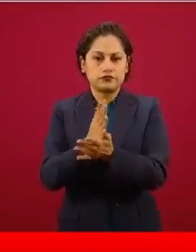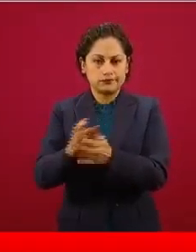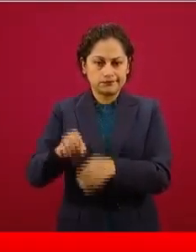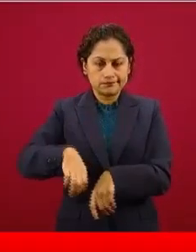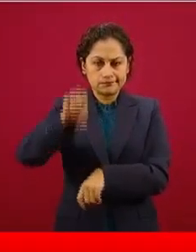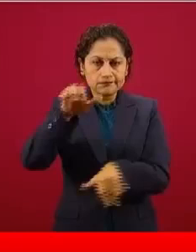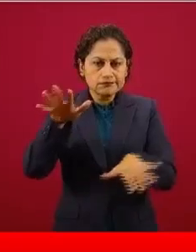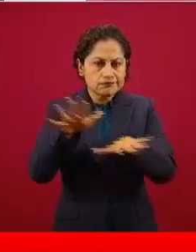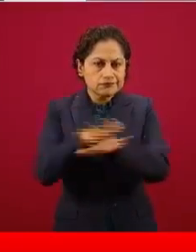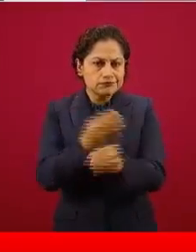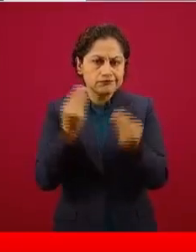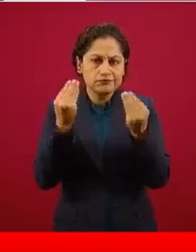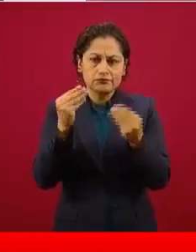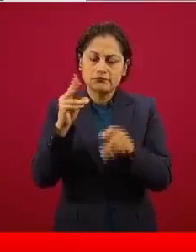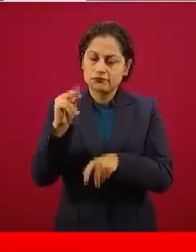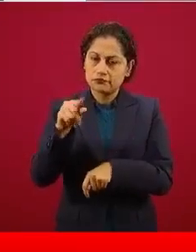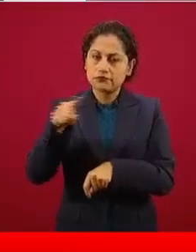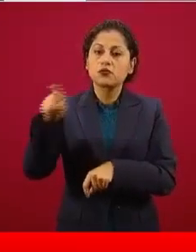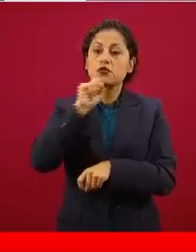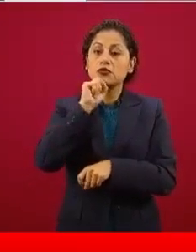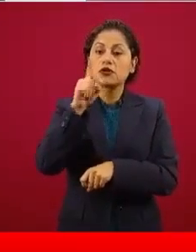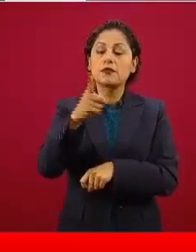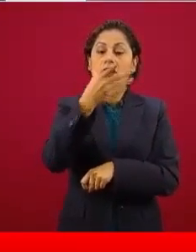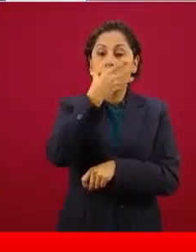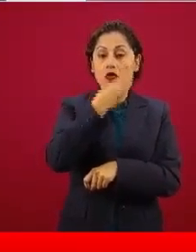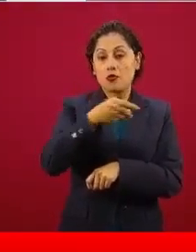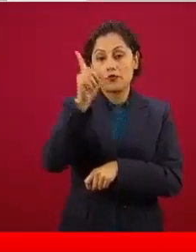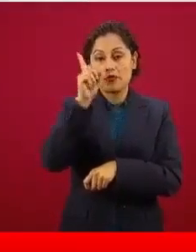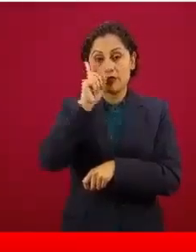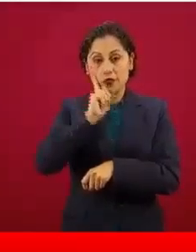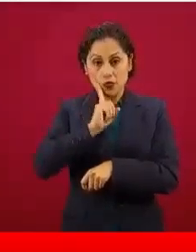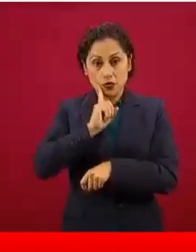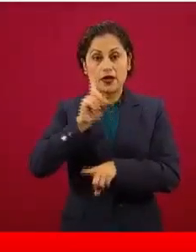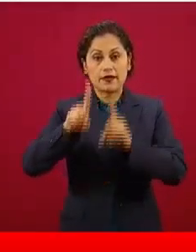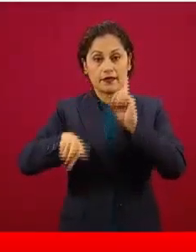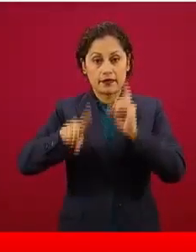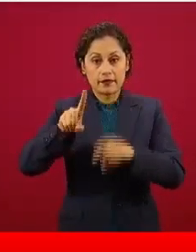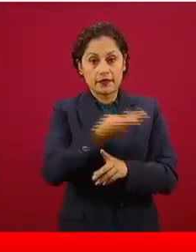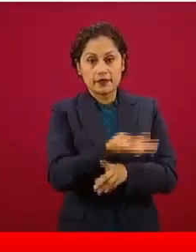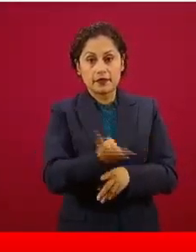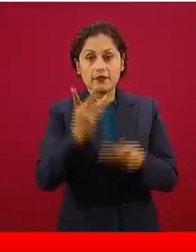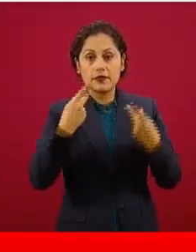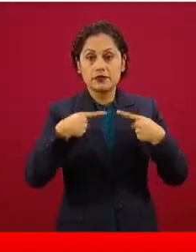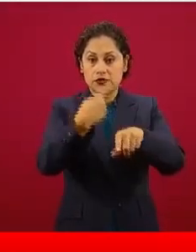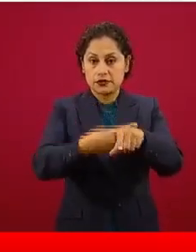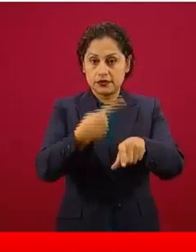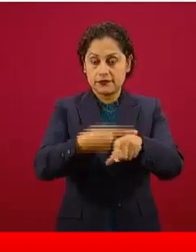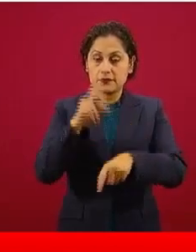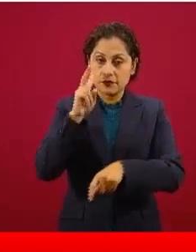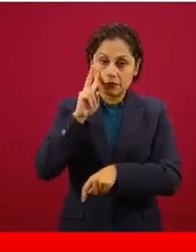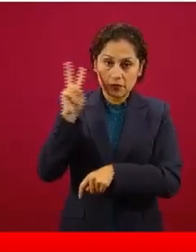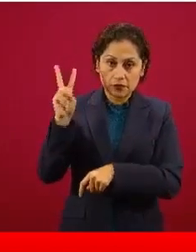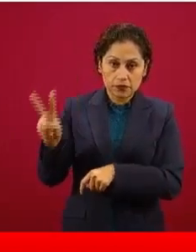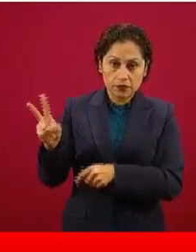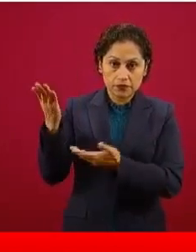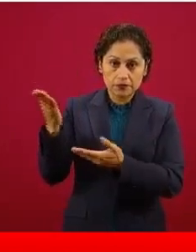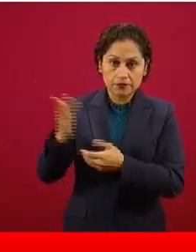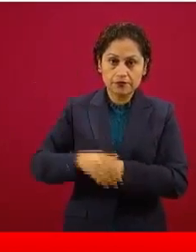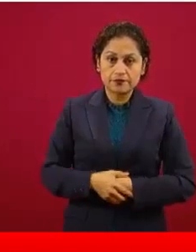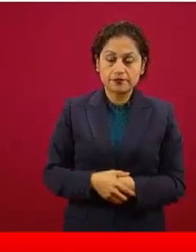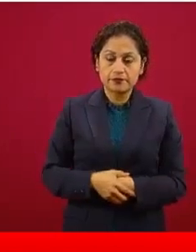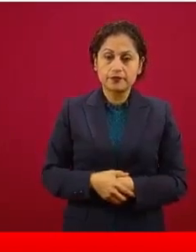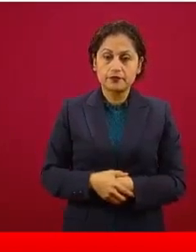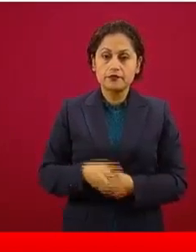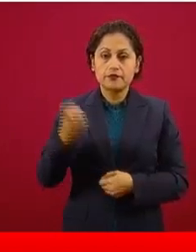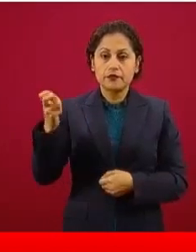géneros en las personas que han presentado enfermedad COVID. Y ven ustedes cómo abarcan todo